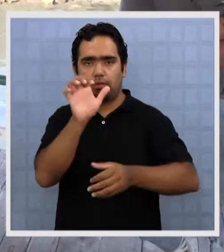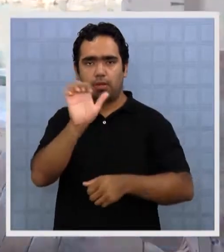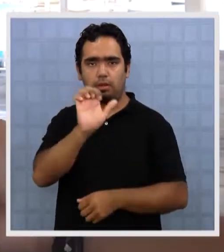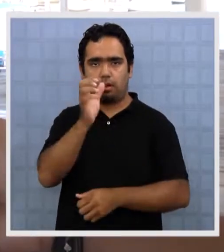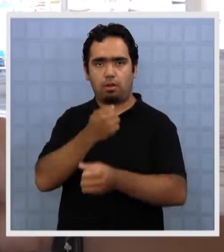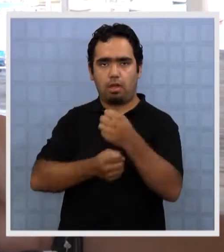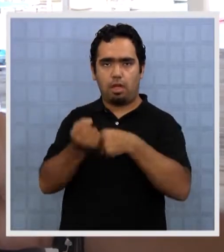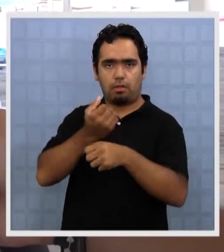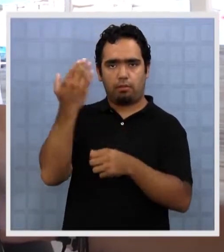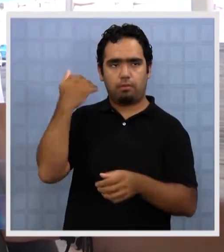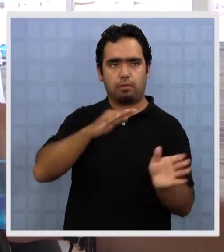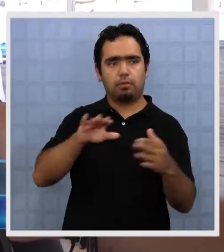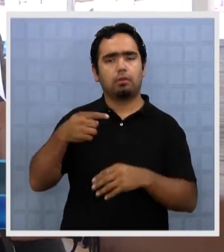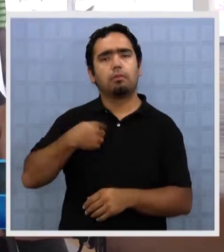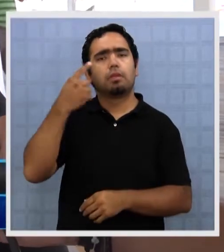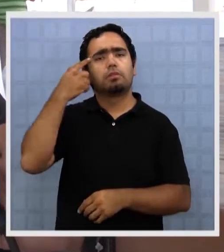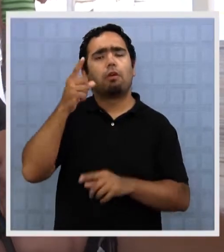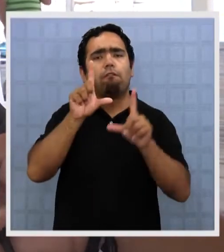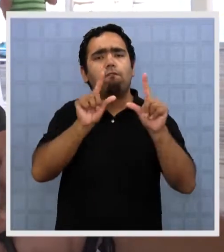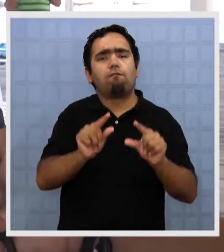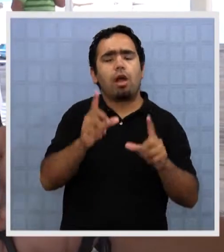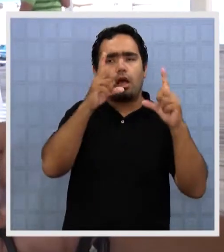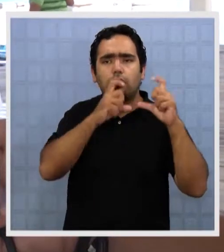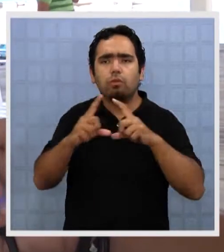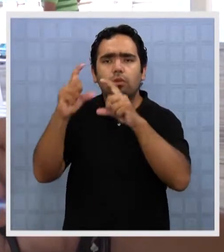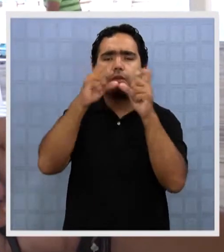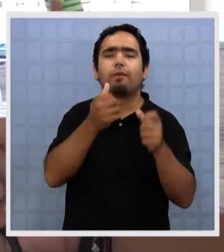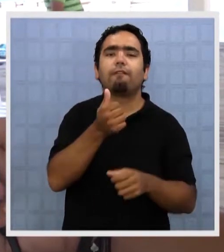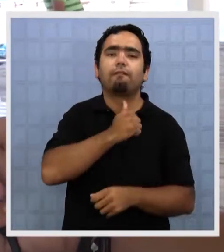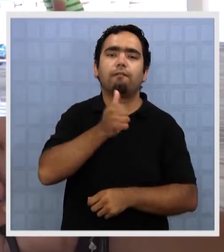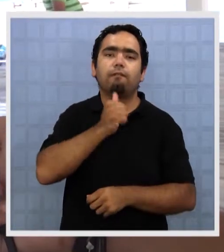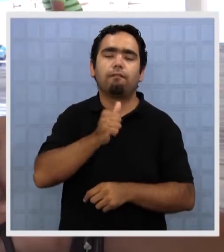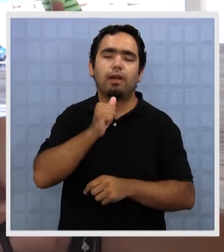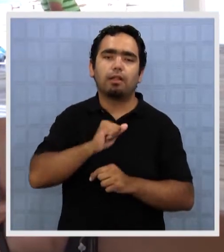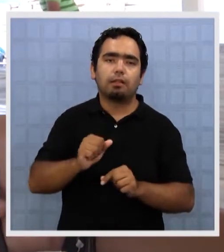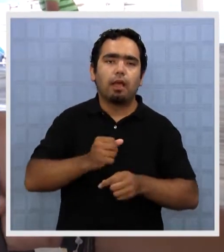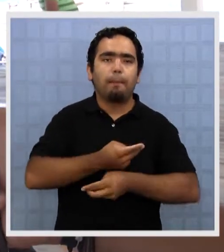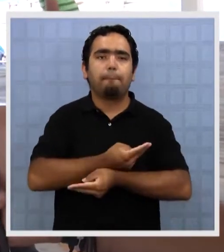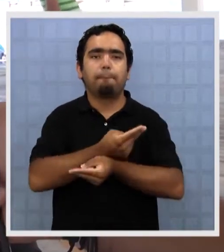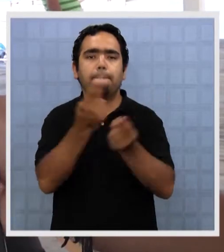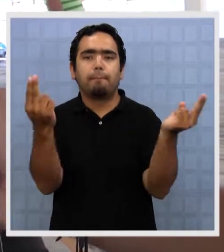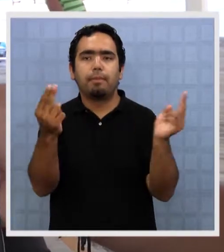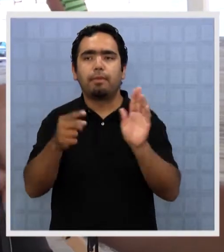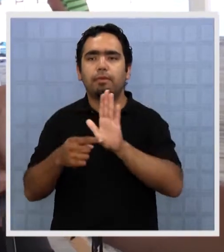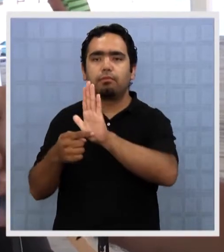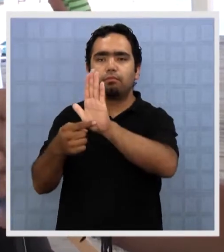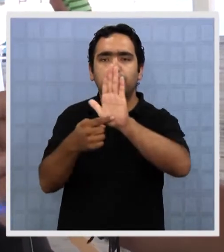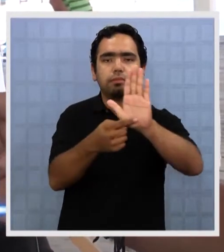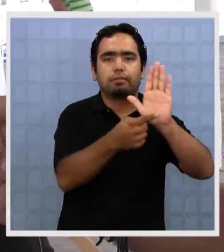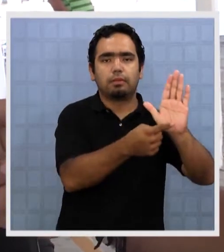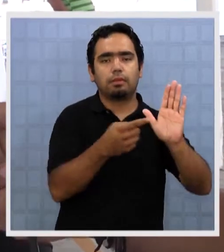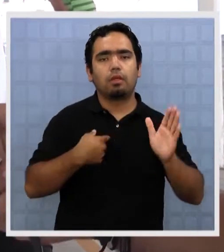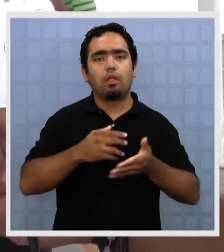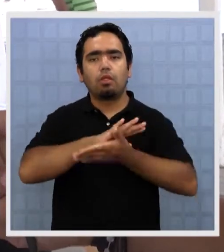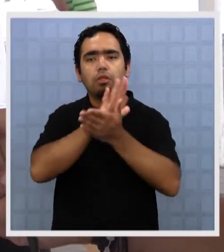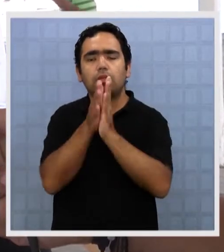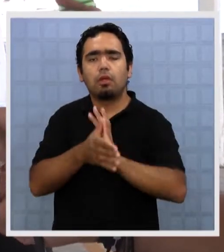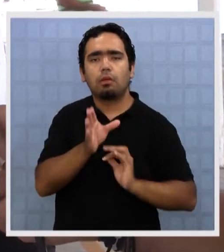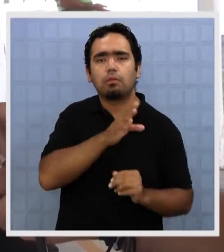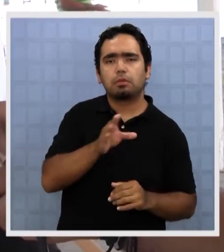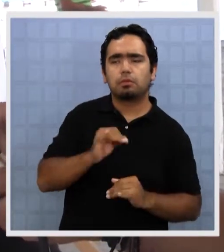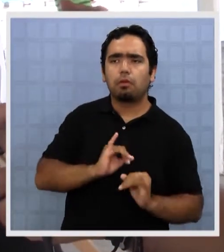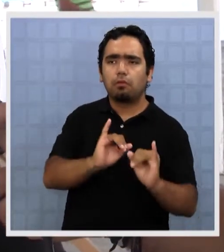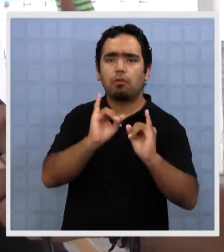Yo pienso que la baja de turistas ha sido por la poca publicidad que tenemos nosotros. Normalmente todos los medios, ellos